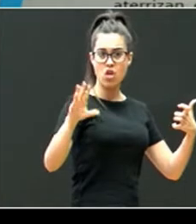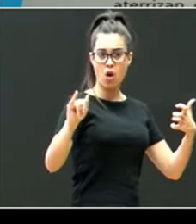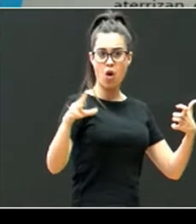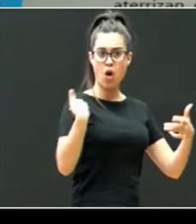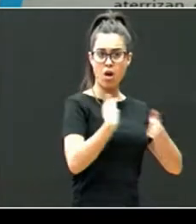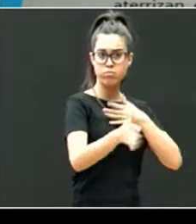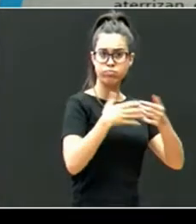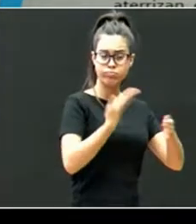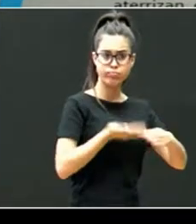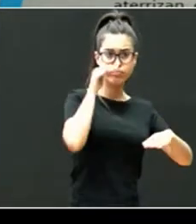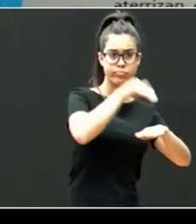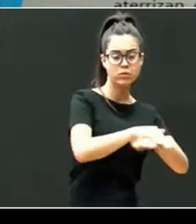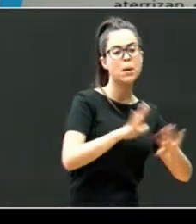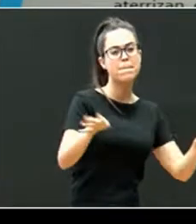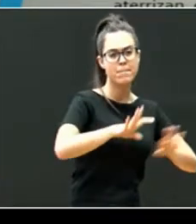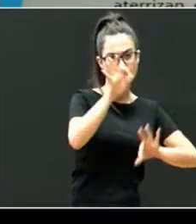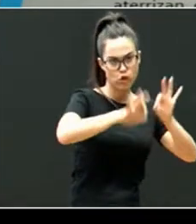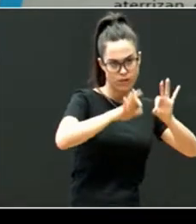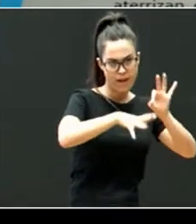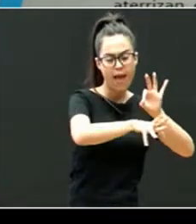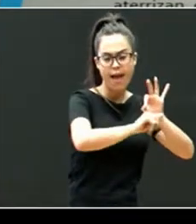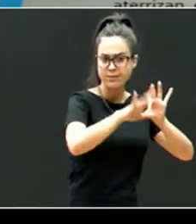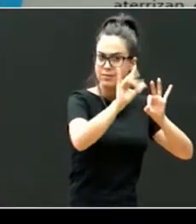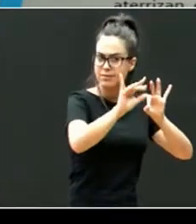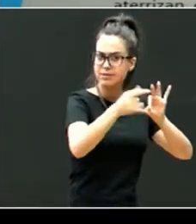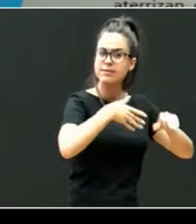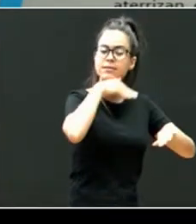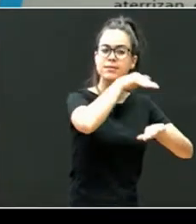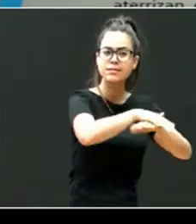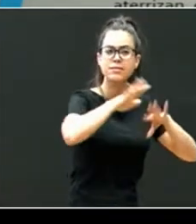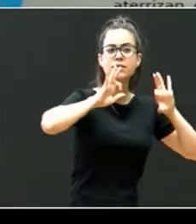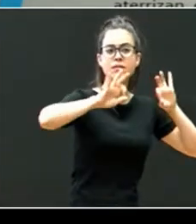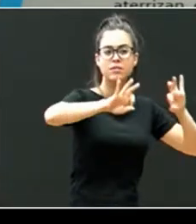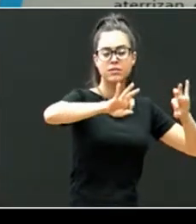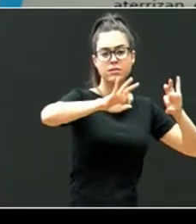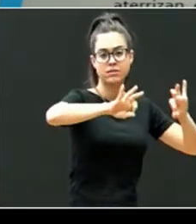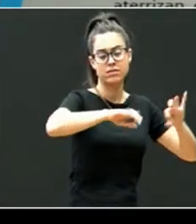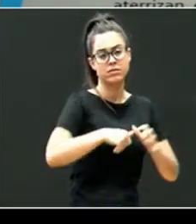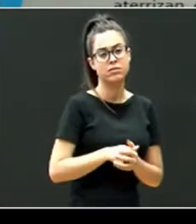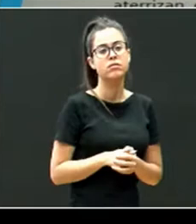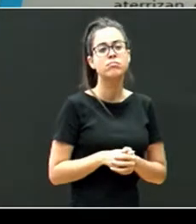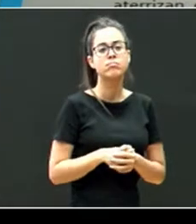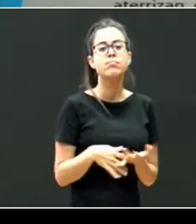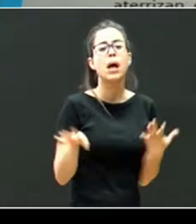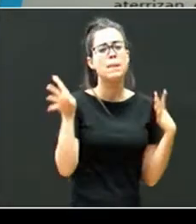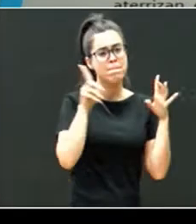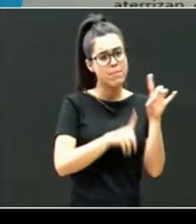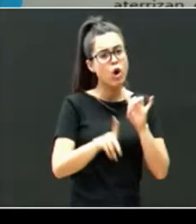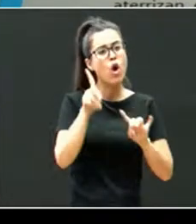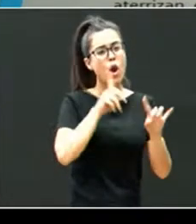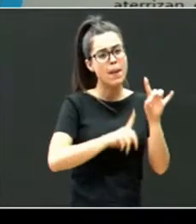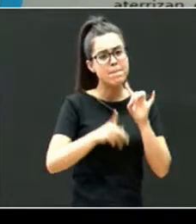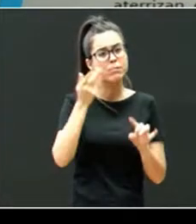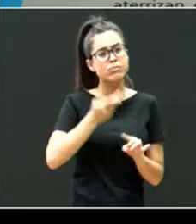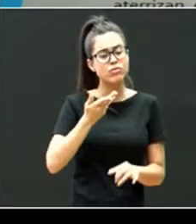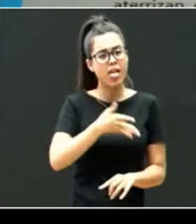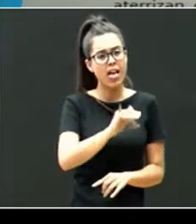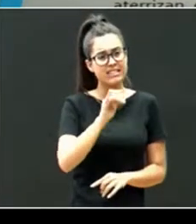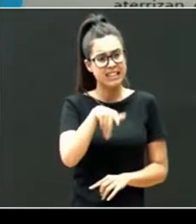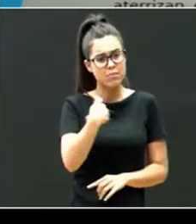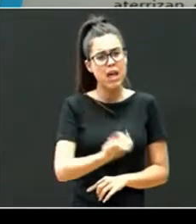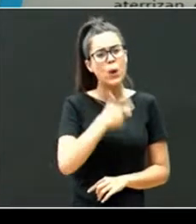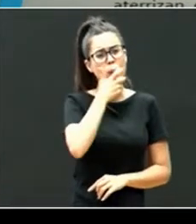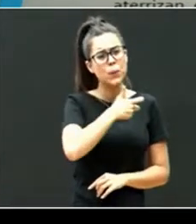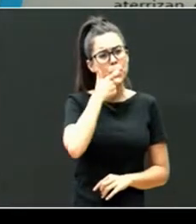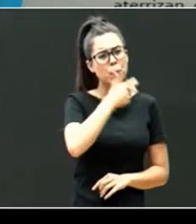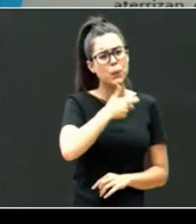Existe un porcentaje, nada desdeñable tampoco, de adopciones con problemas significativos, de larga duración, de